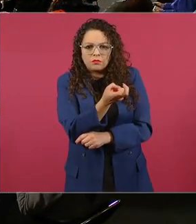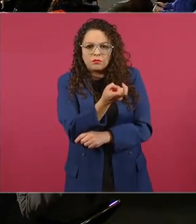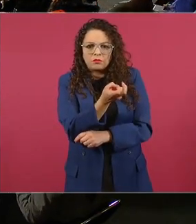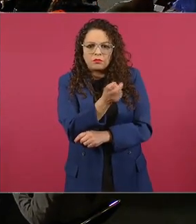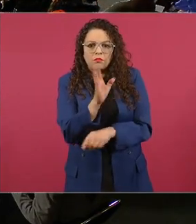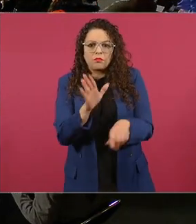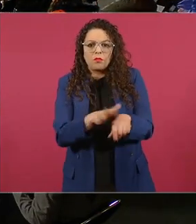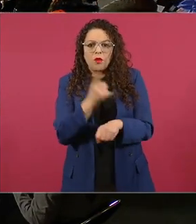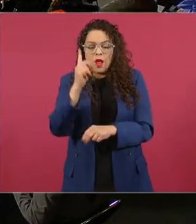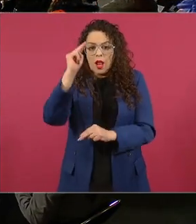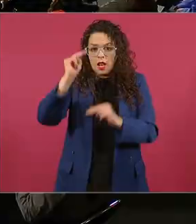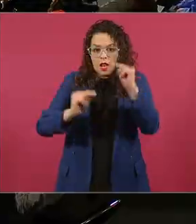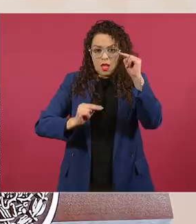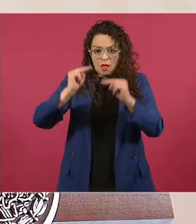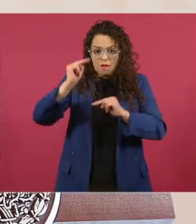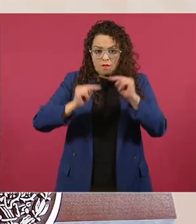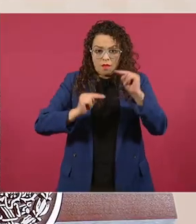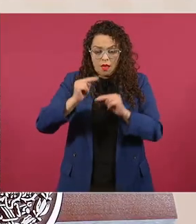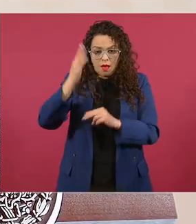independientes autónomos